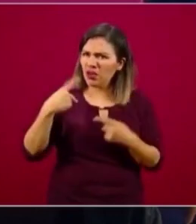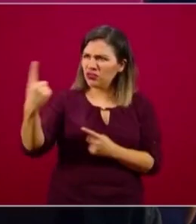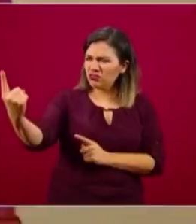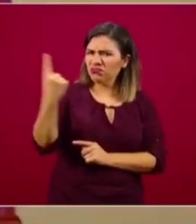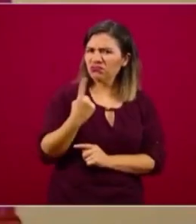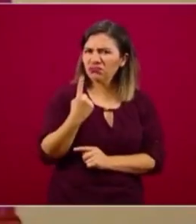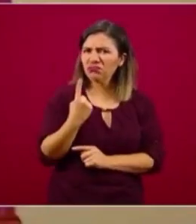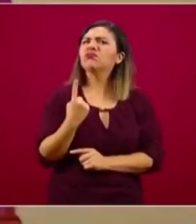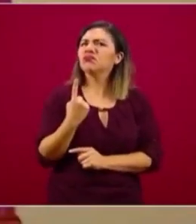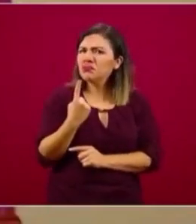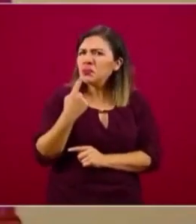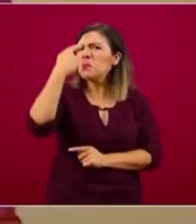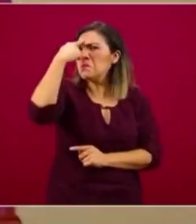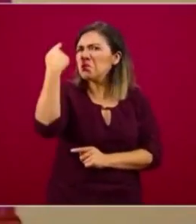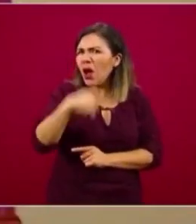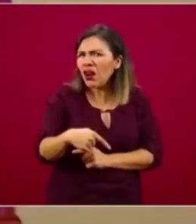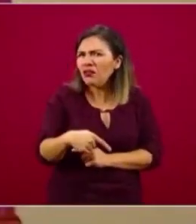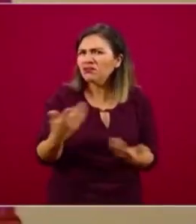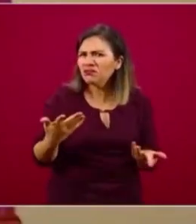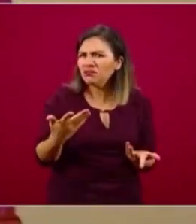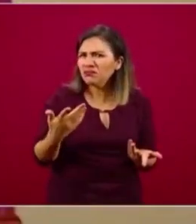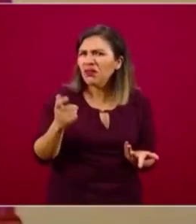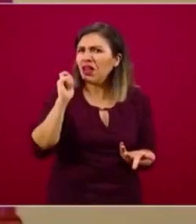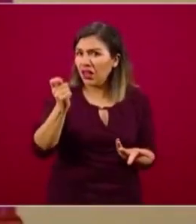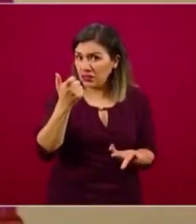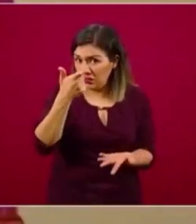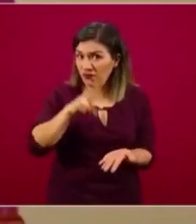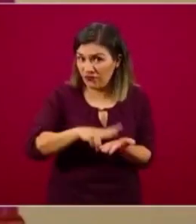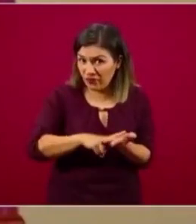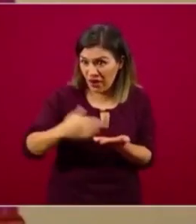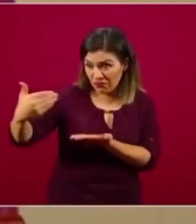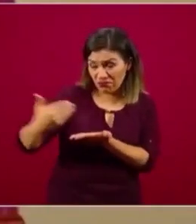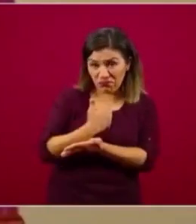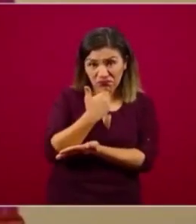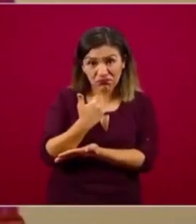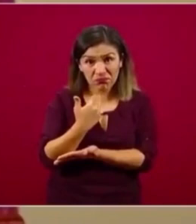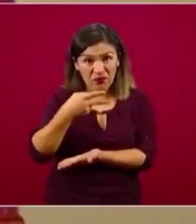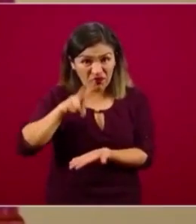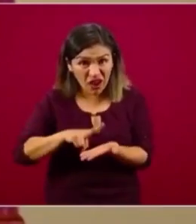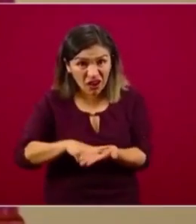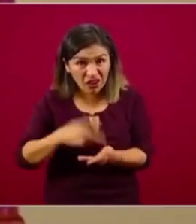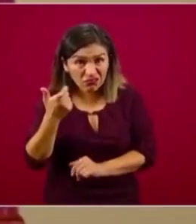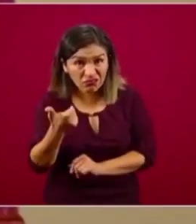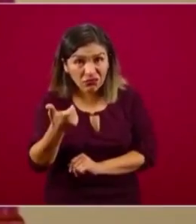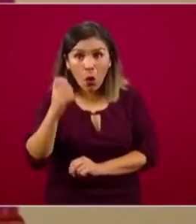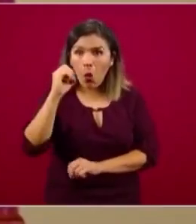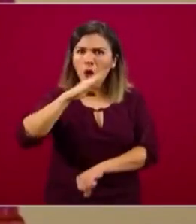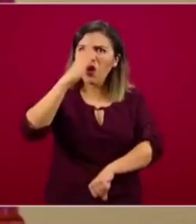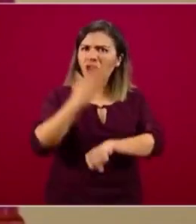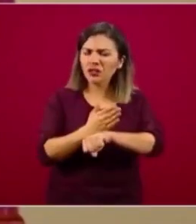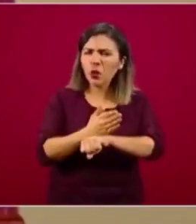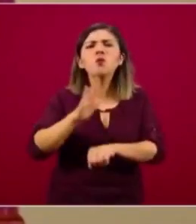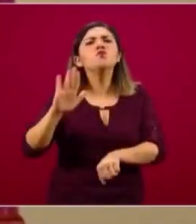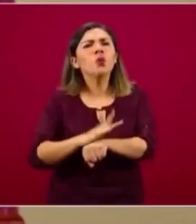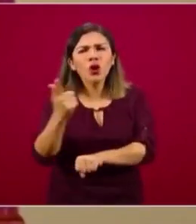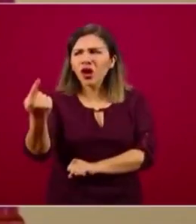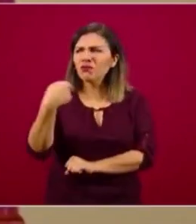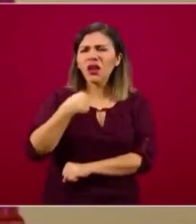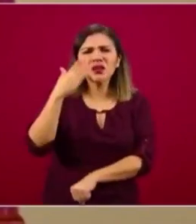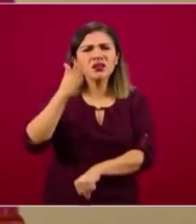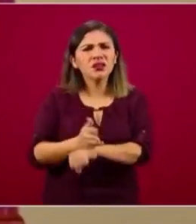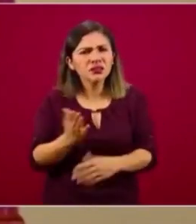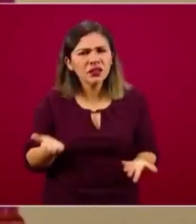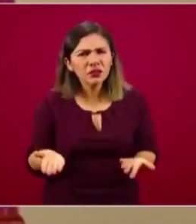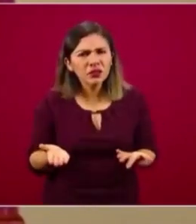inspección, con qué criterios los están inspeccionando, si tiene un costo la inspección, si los van a sancionar, por qué los están